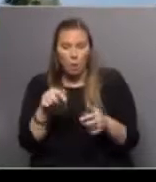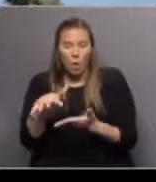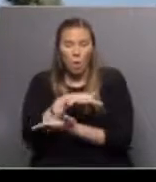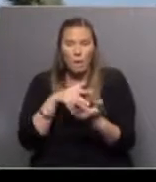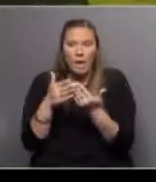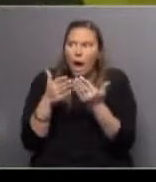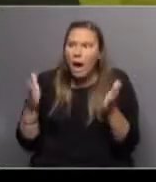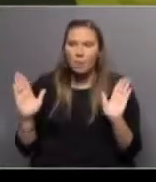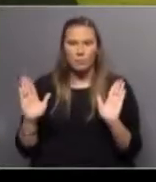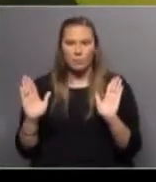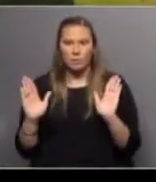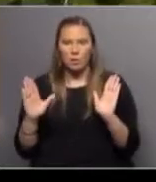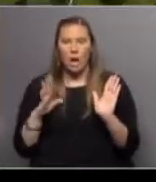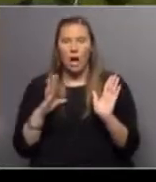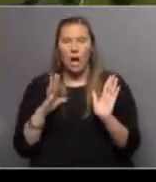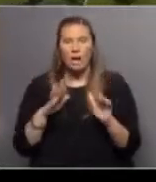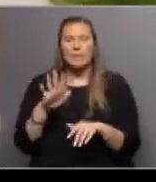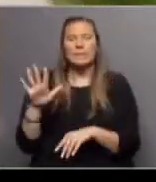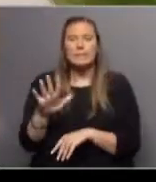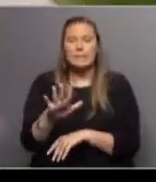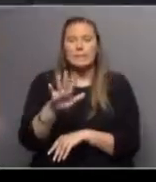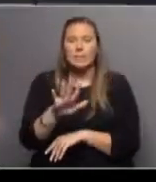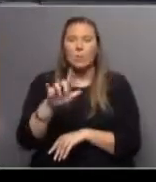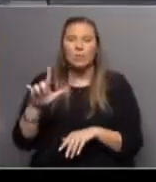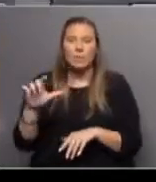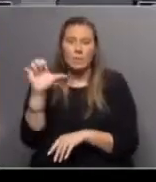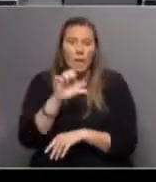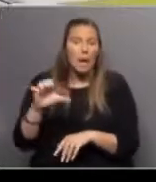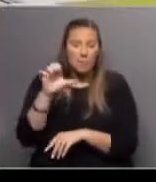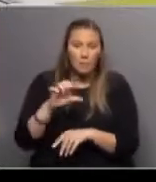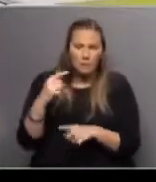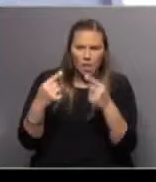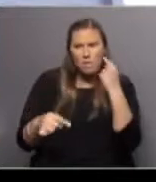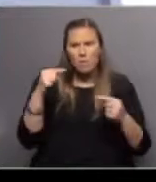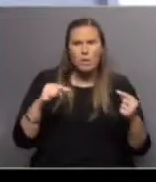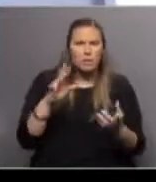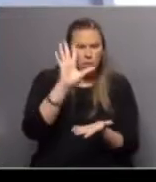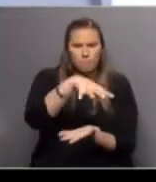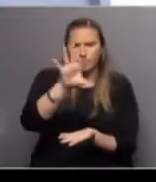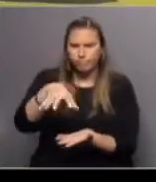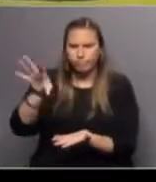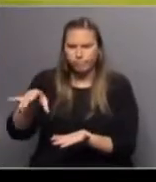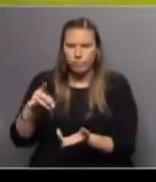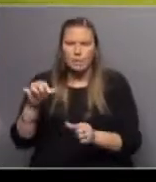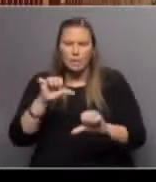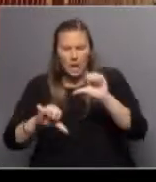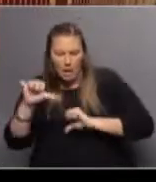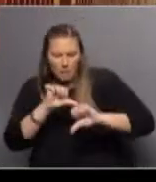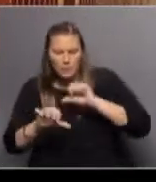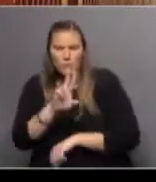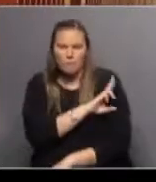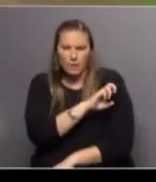parque amplio, Hoy hay en el parque 57 empresas operando, de diversos rubros, van desde laboratorios